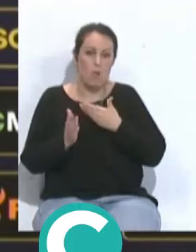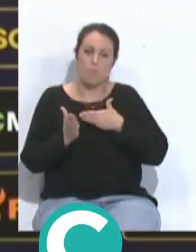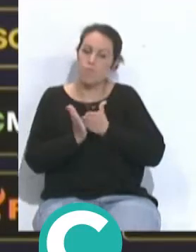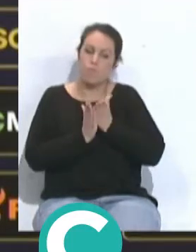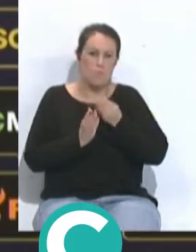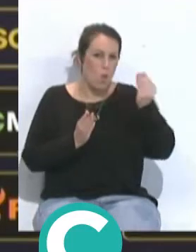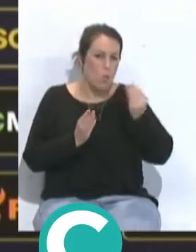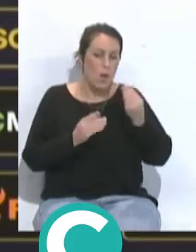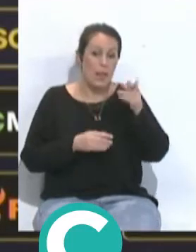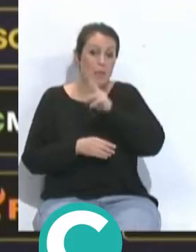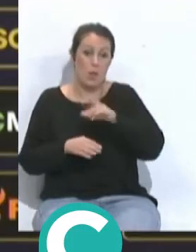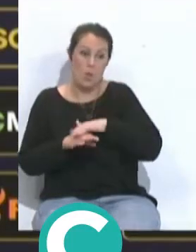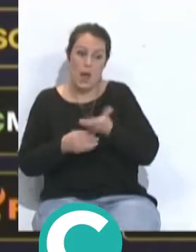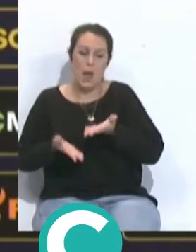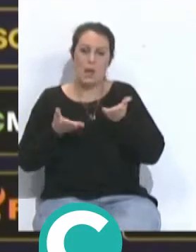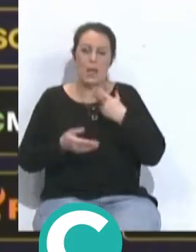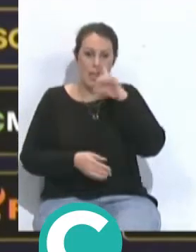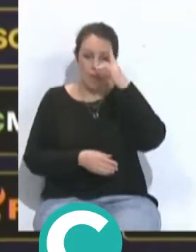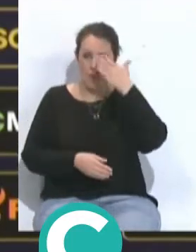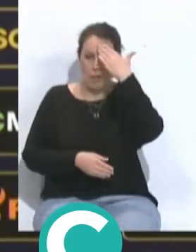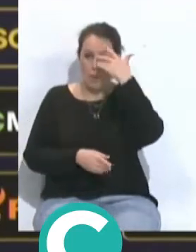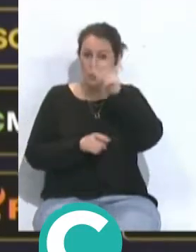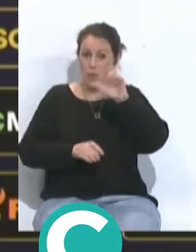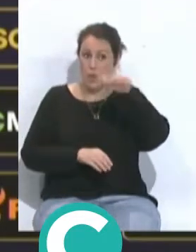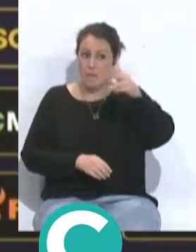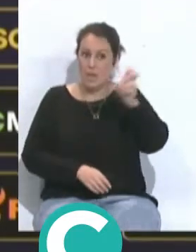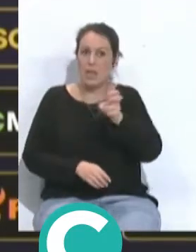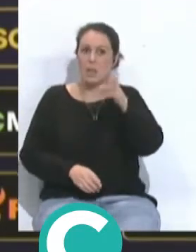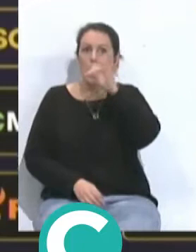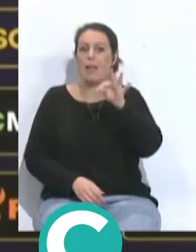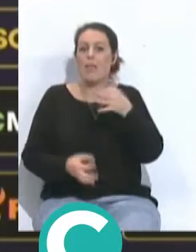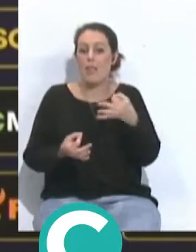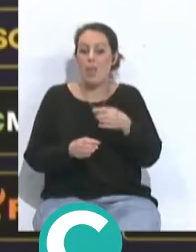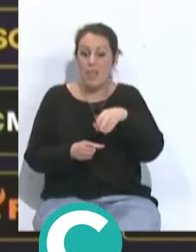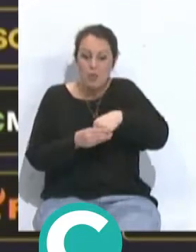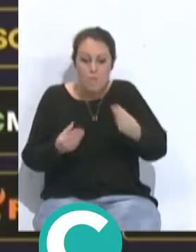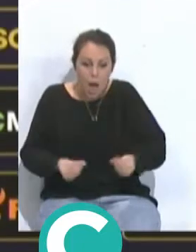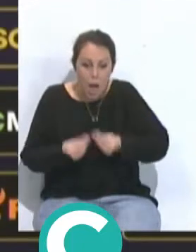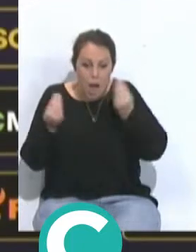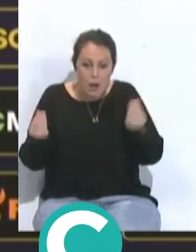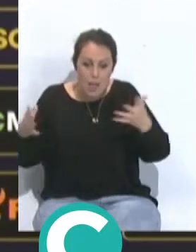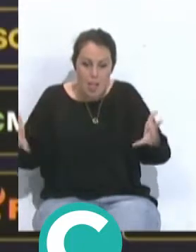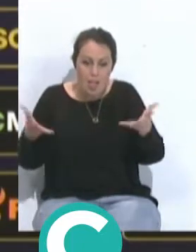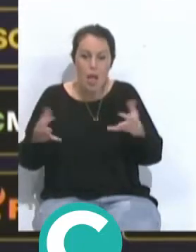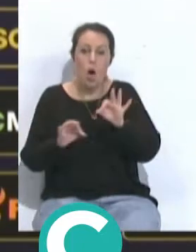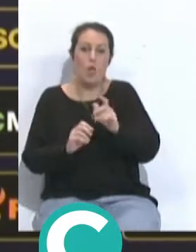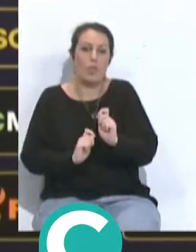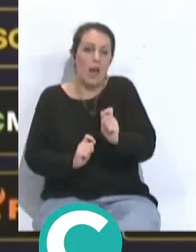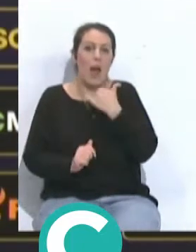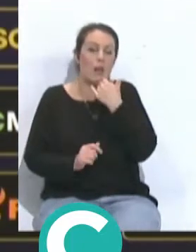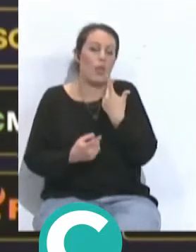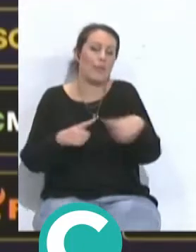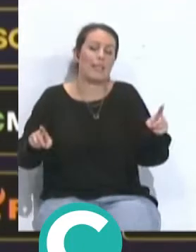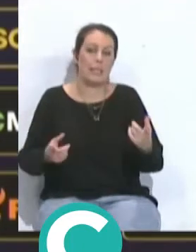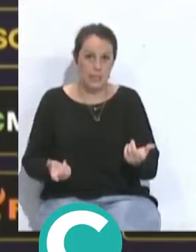claro que los refuerzos siempre están para ello la idea tuya principal cuando viene alguien de fuera es que en teoría tiene que mejorar lo que hay dentro o al menos darte un registro diferente,